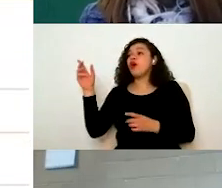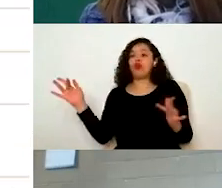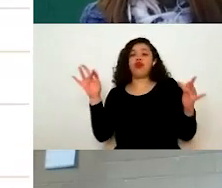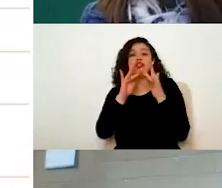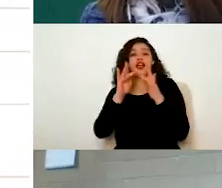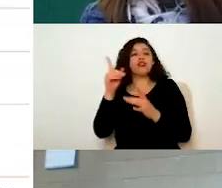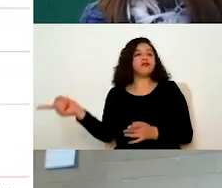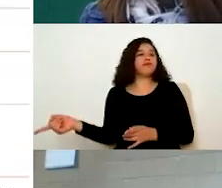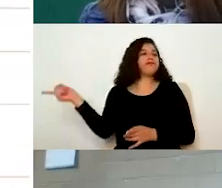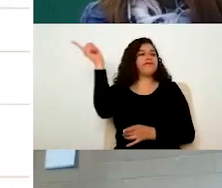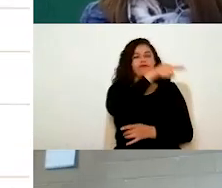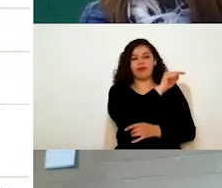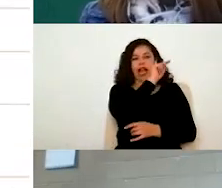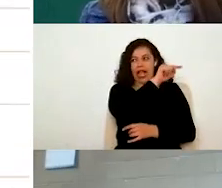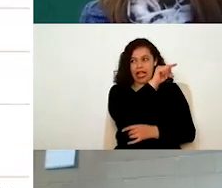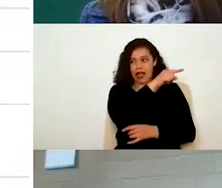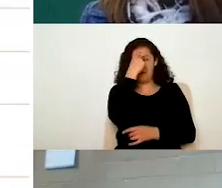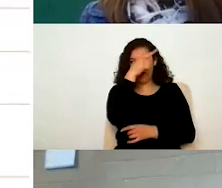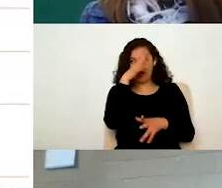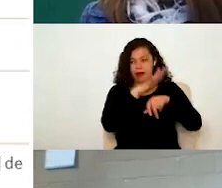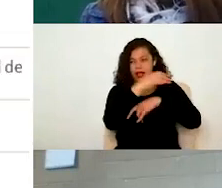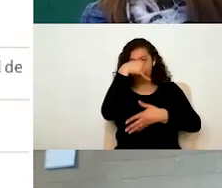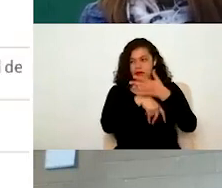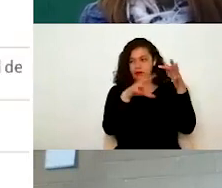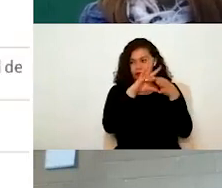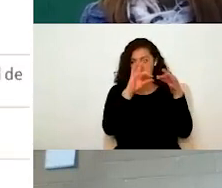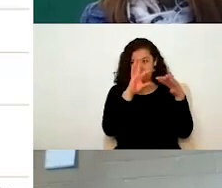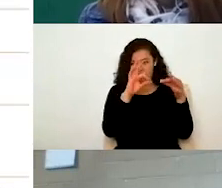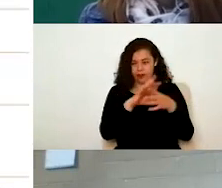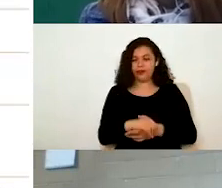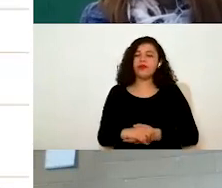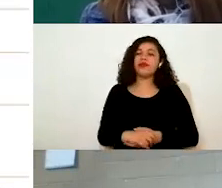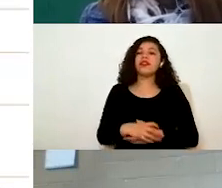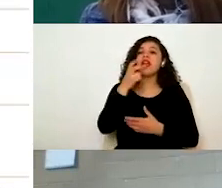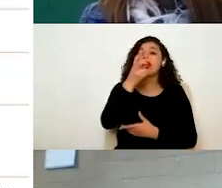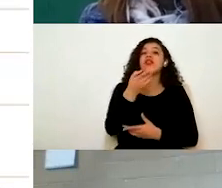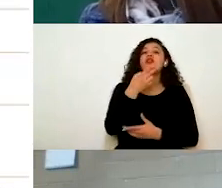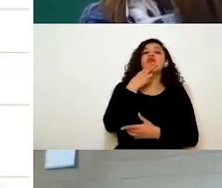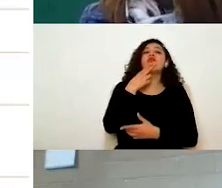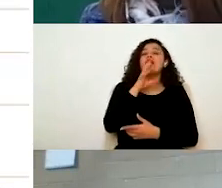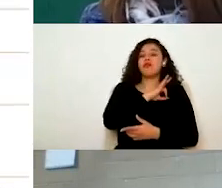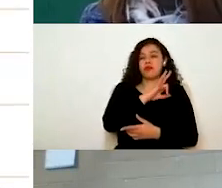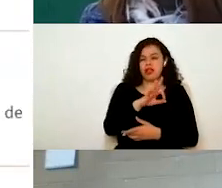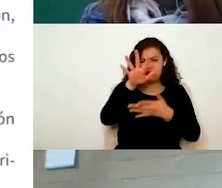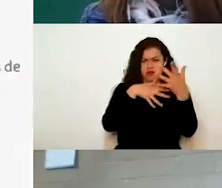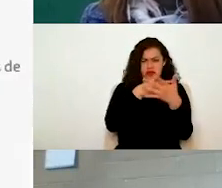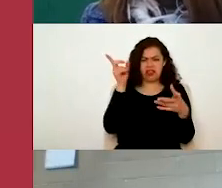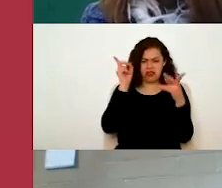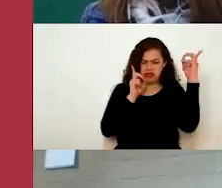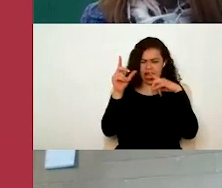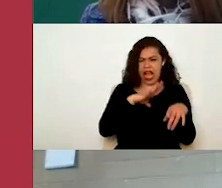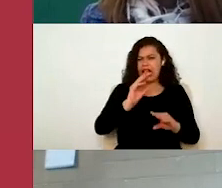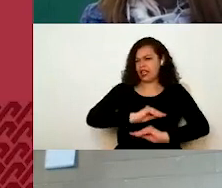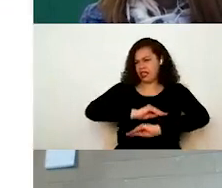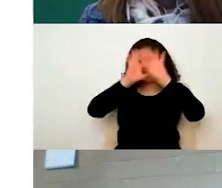Entonces, esto les puede servir, pero si aún así con la ficha ustedes tienen dudas, por supuesto que pueden